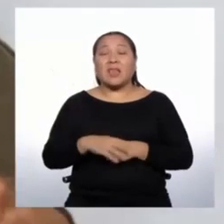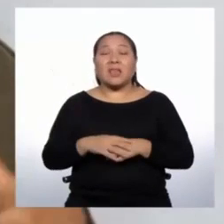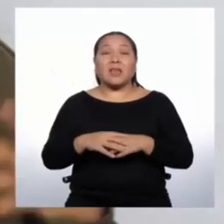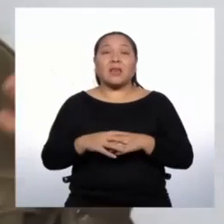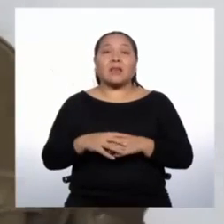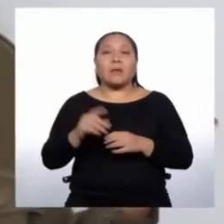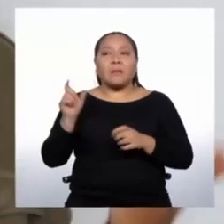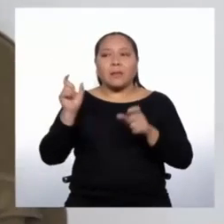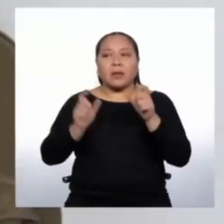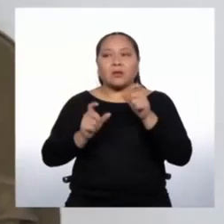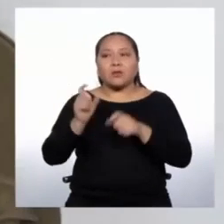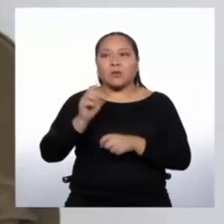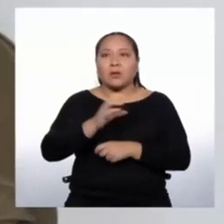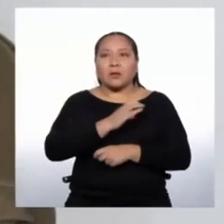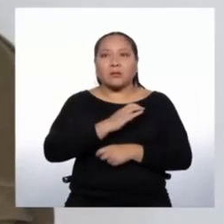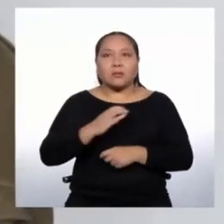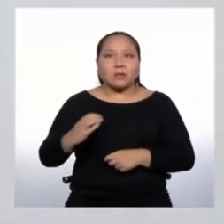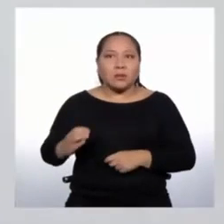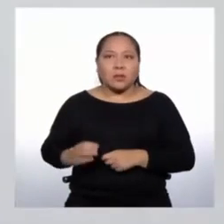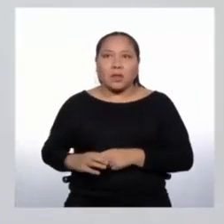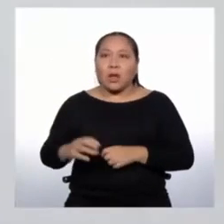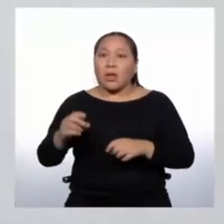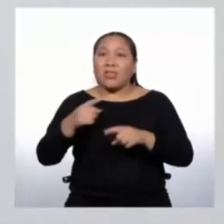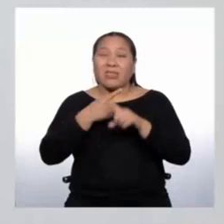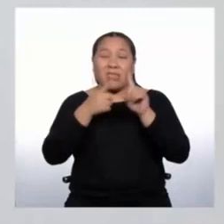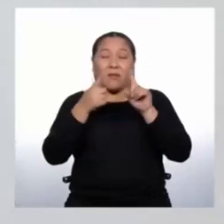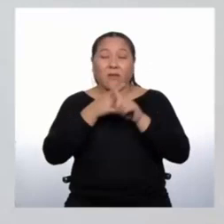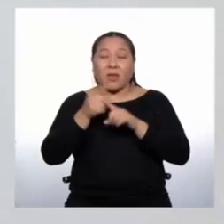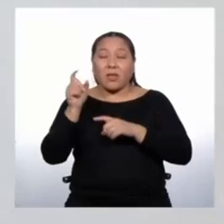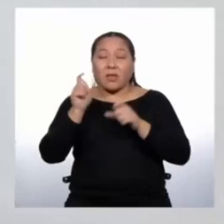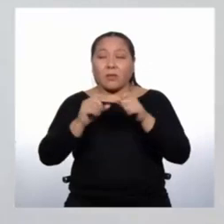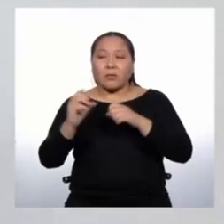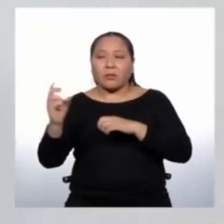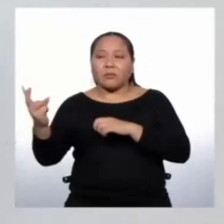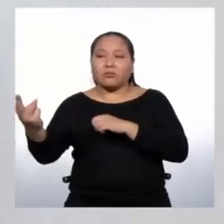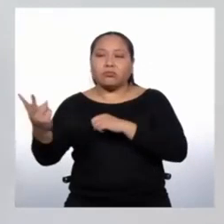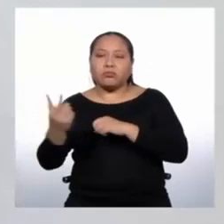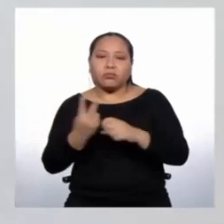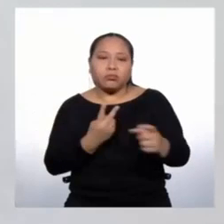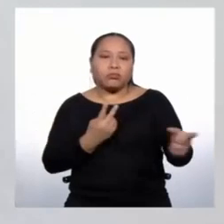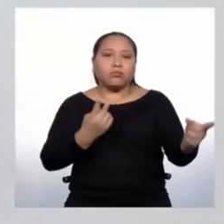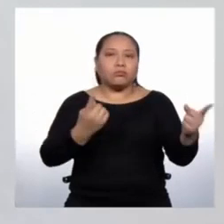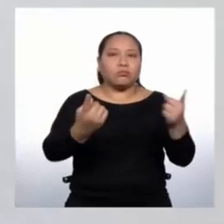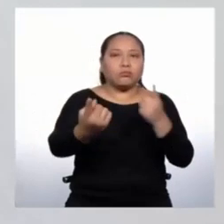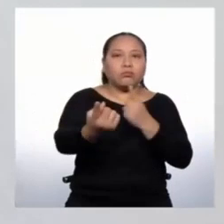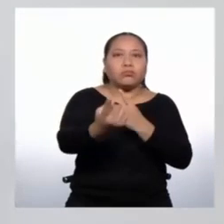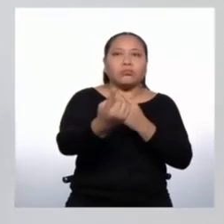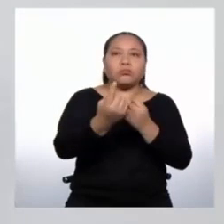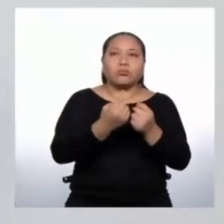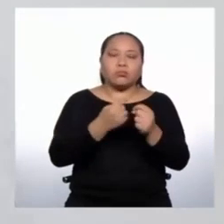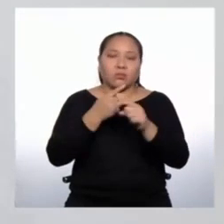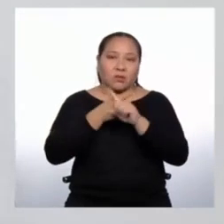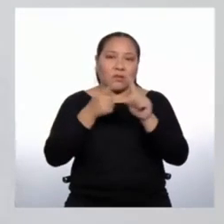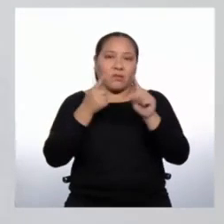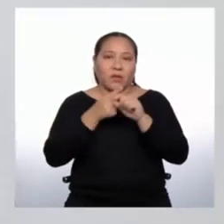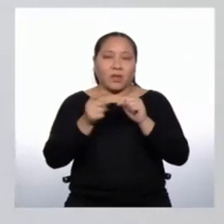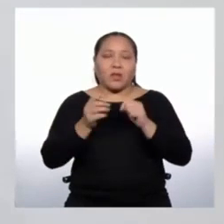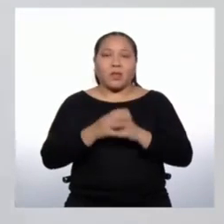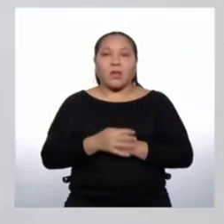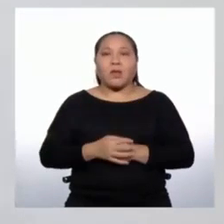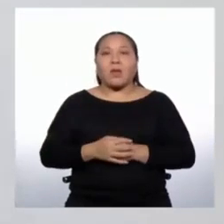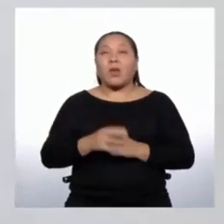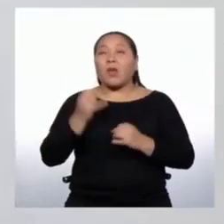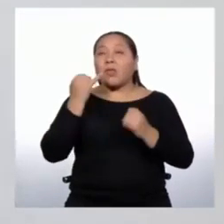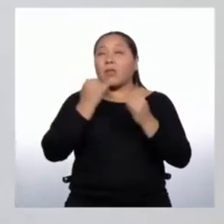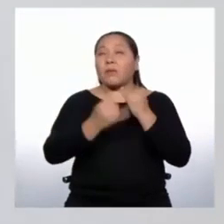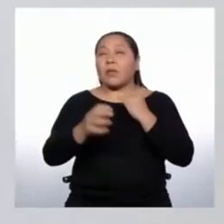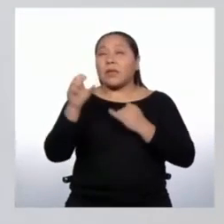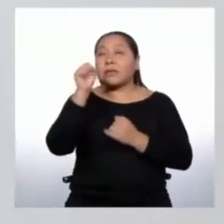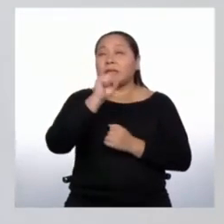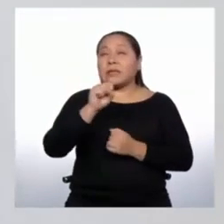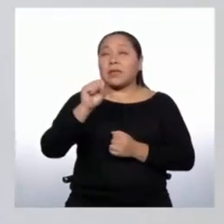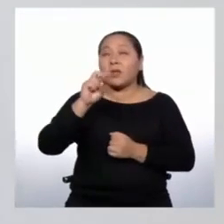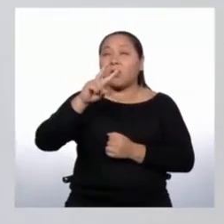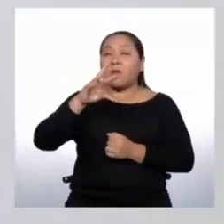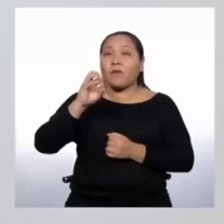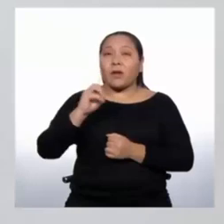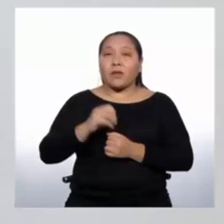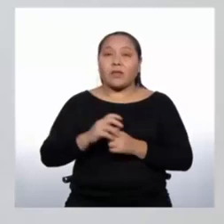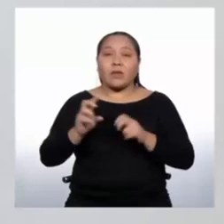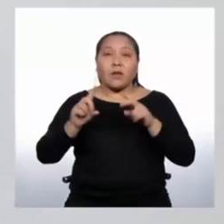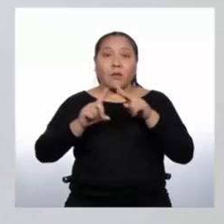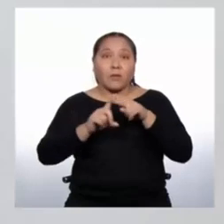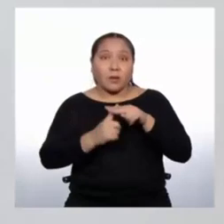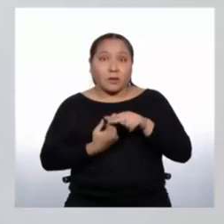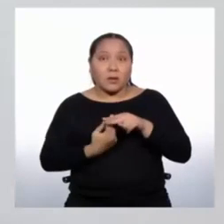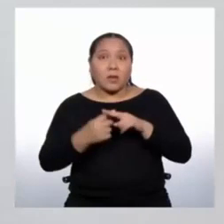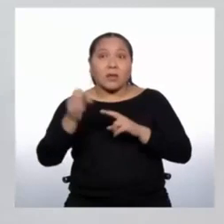personas de otras nacionalidades que también llegaron a nuestro país. Y a finales del siglo XX e inicios del